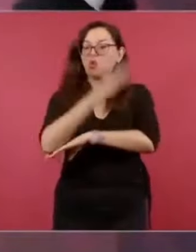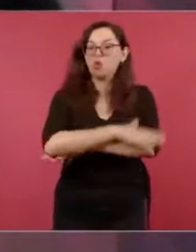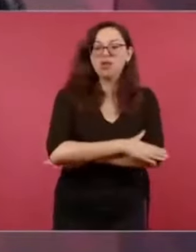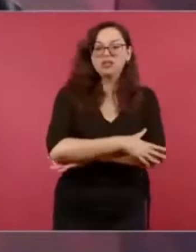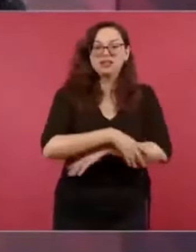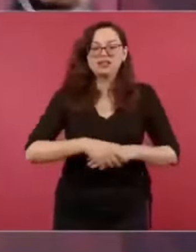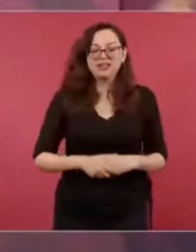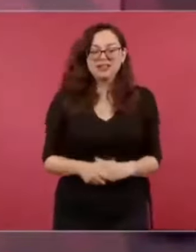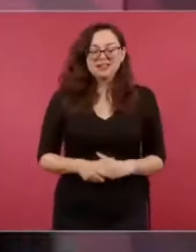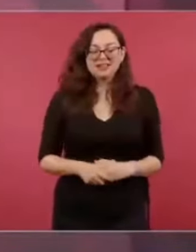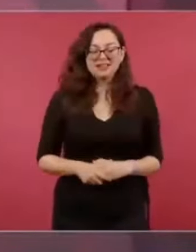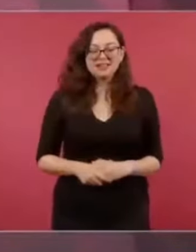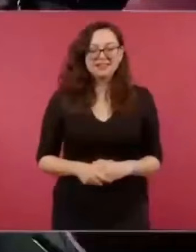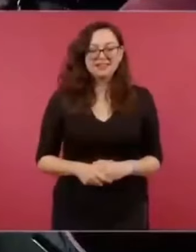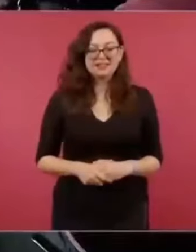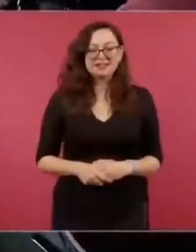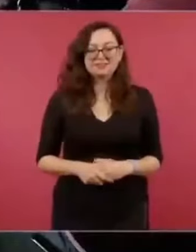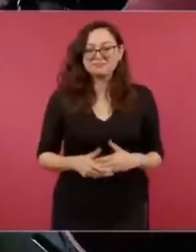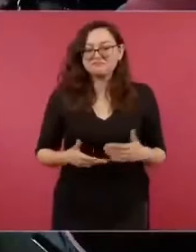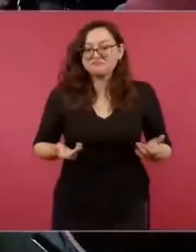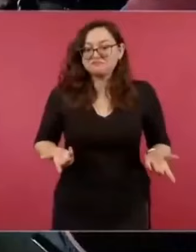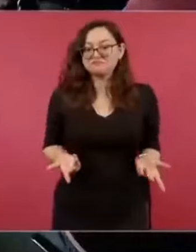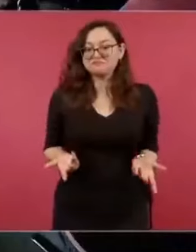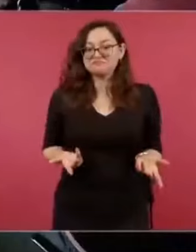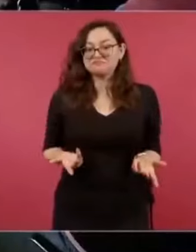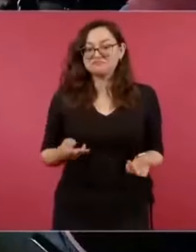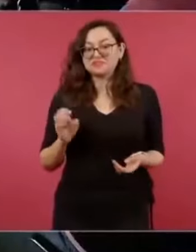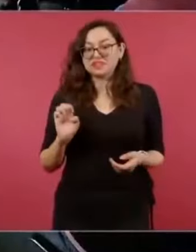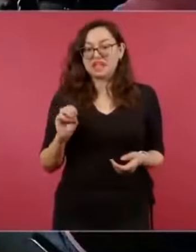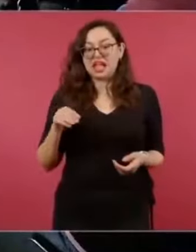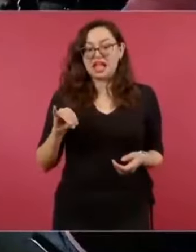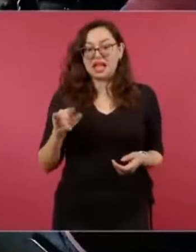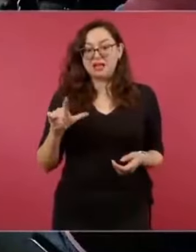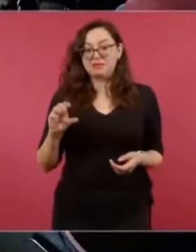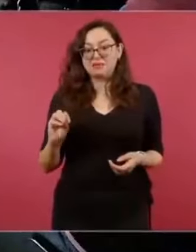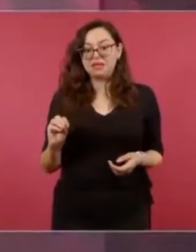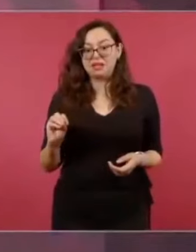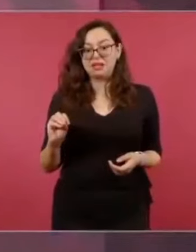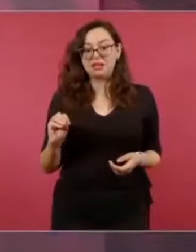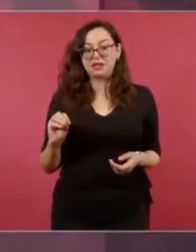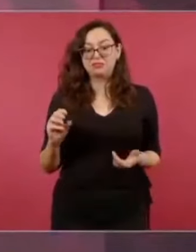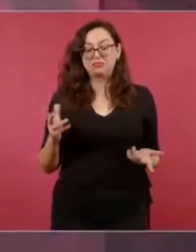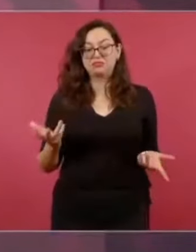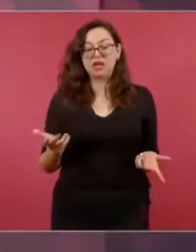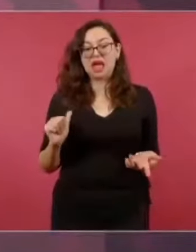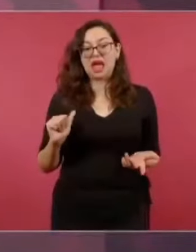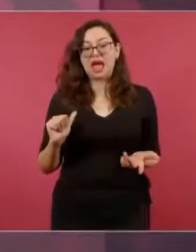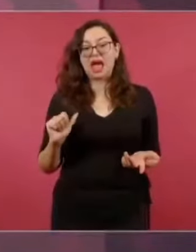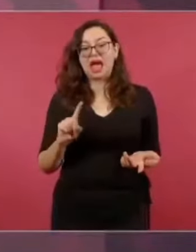Emilio Azcárraga, en paz de cáncer, decía que era soldado